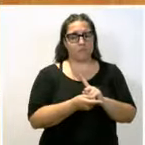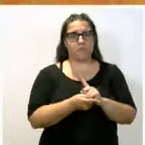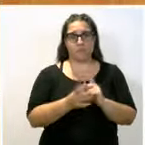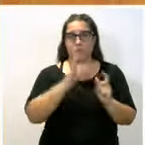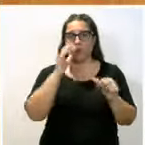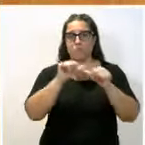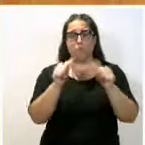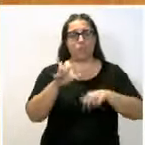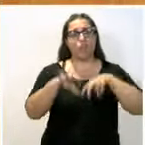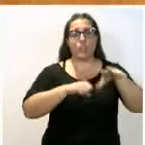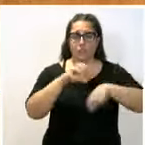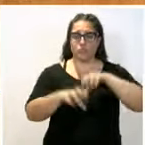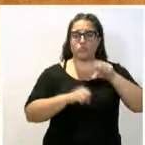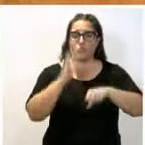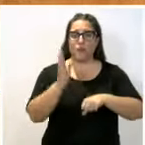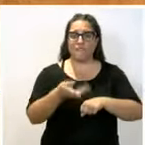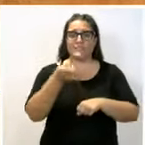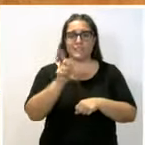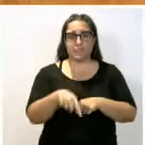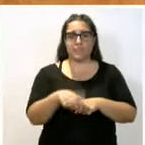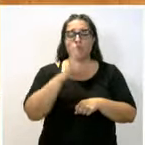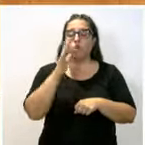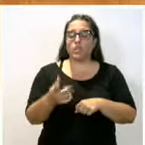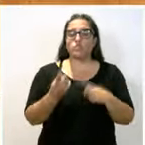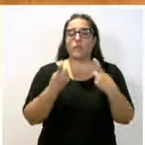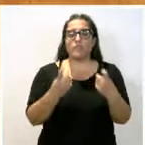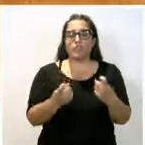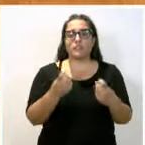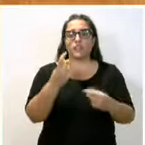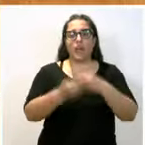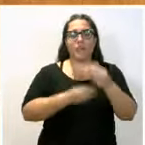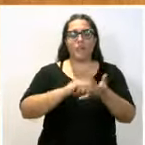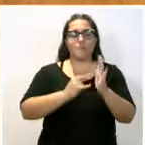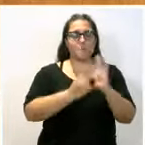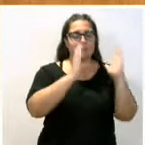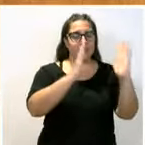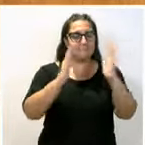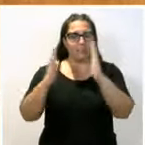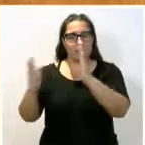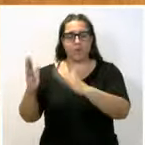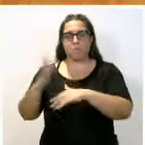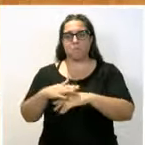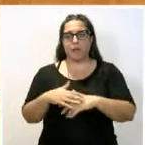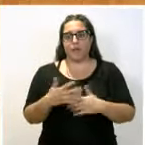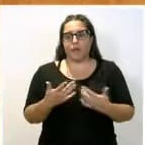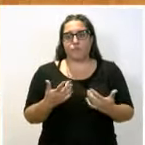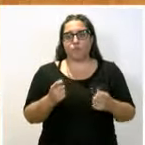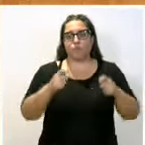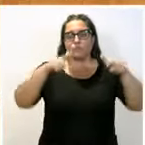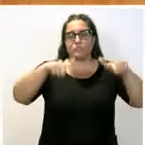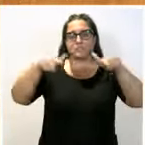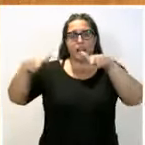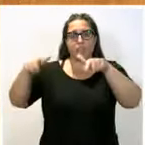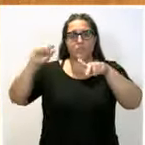consumo. Es necesario, desde luego, hacer una planificación que abogue fundamentalmente por la instalación de este tipo de placas